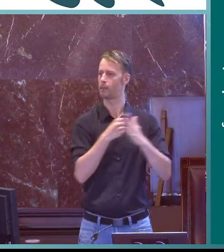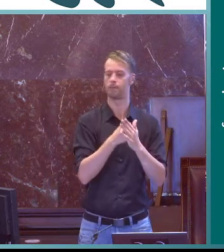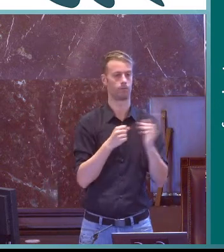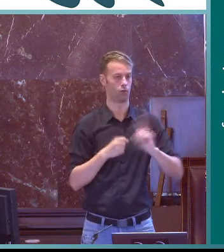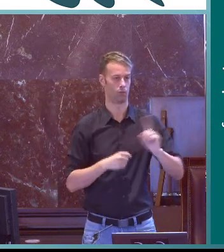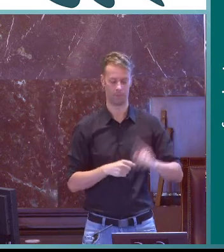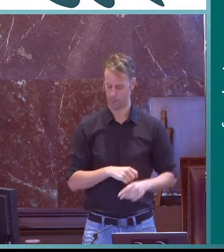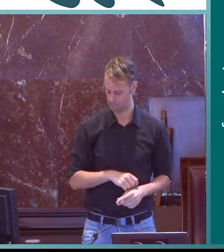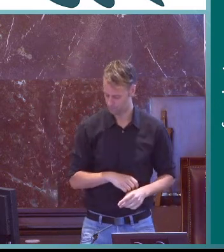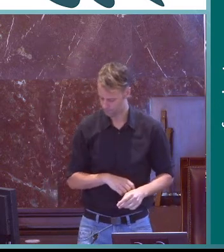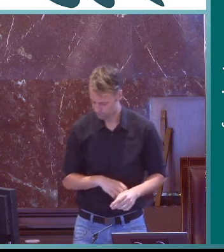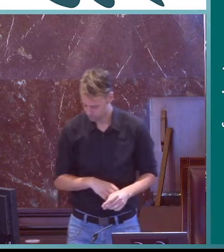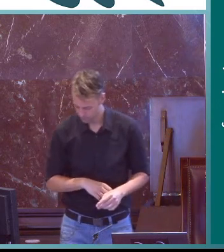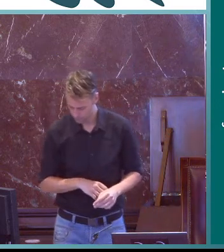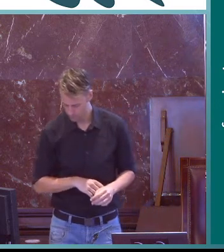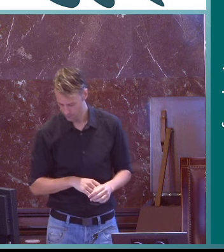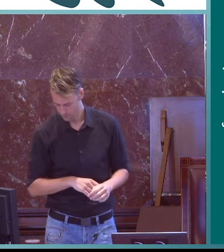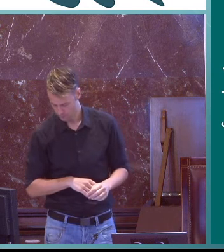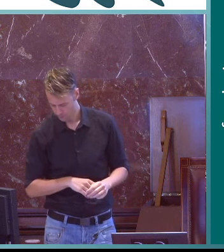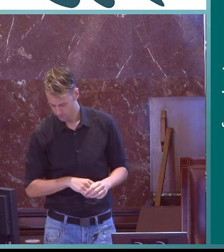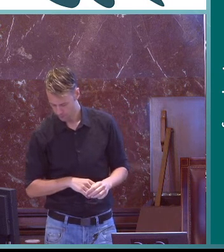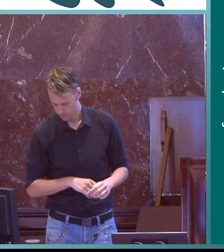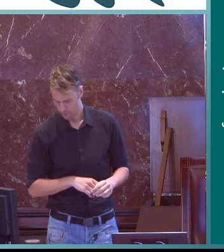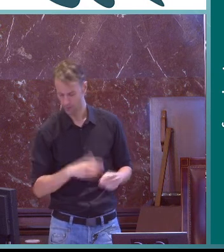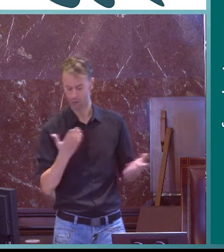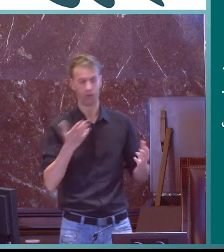filosofía de vida de respeto máximo a la naturaleza